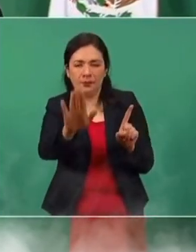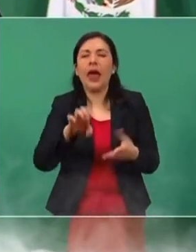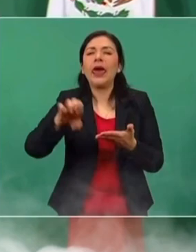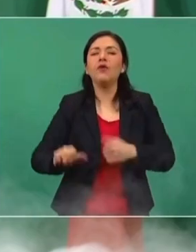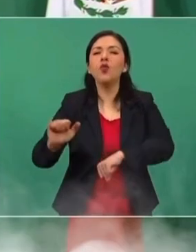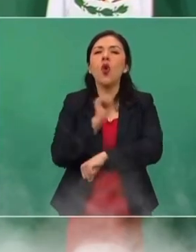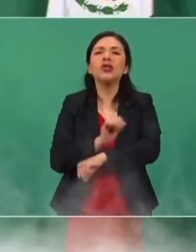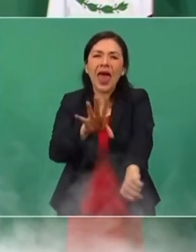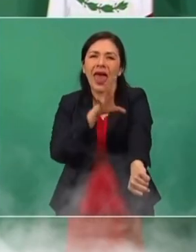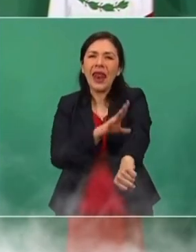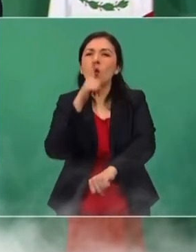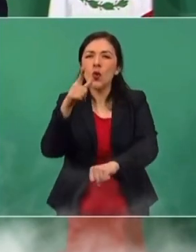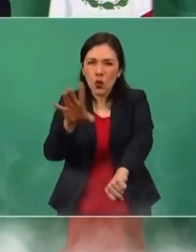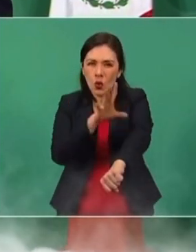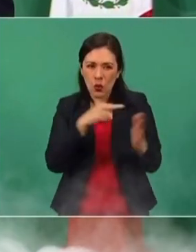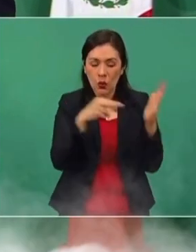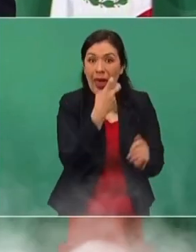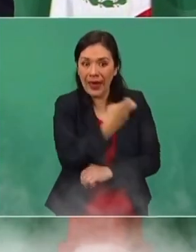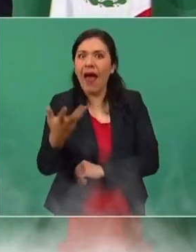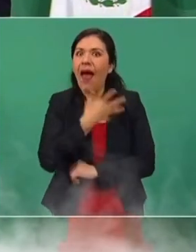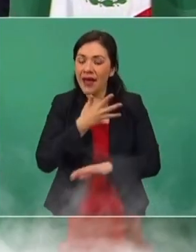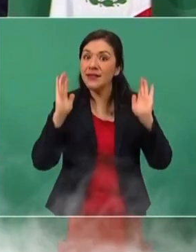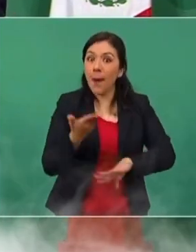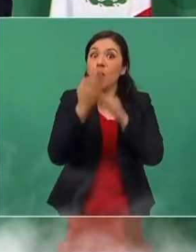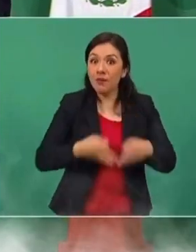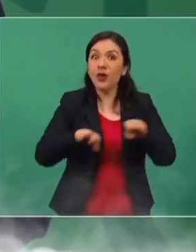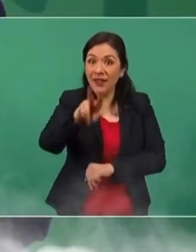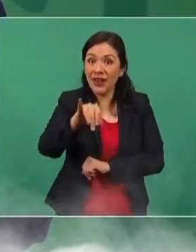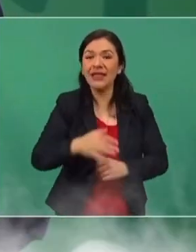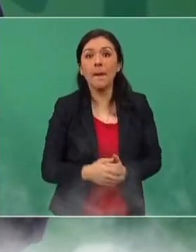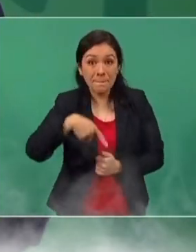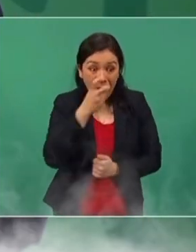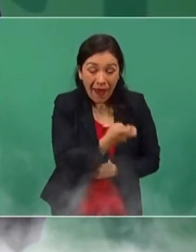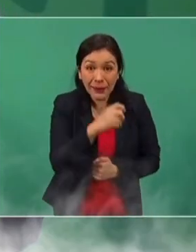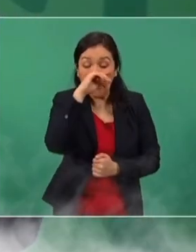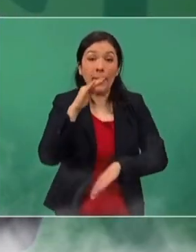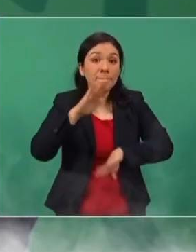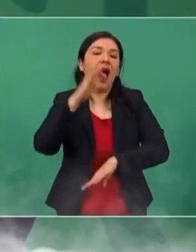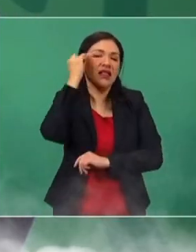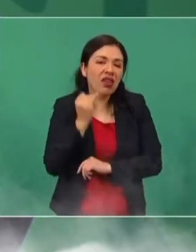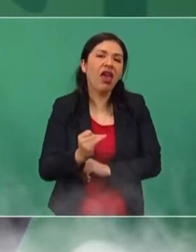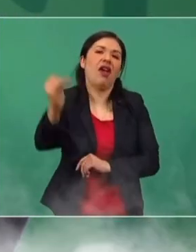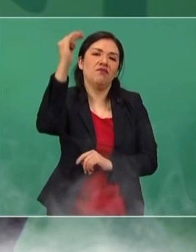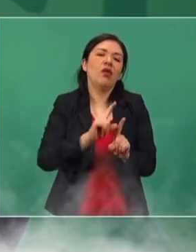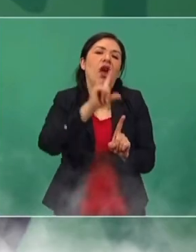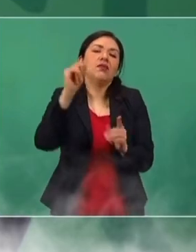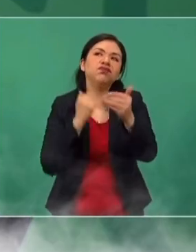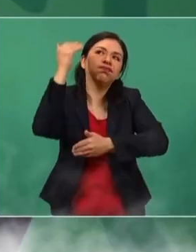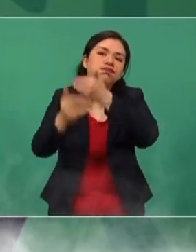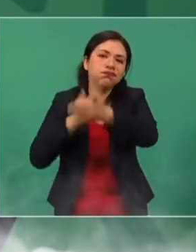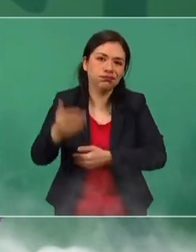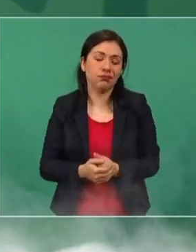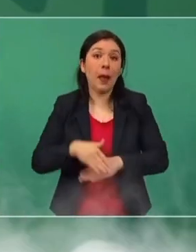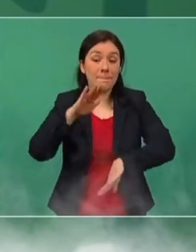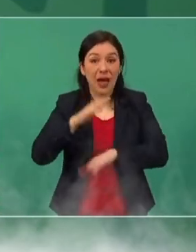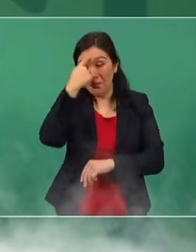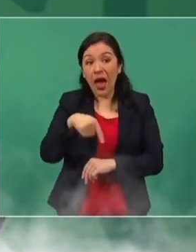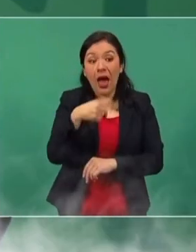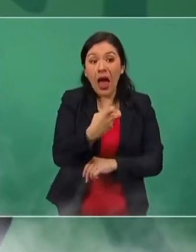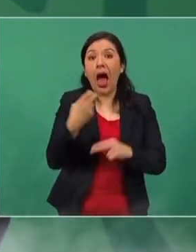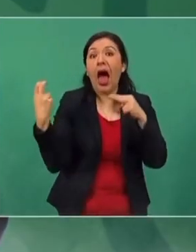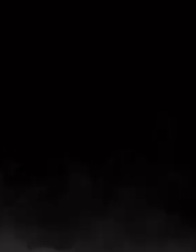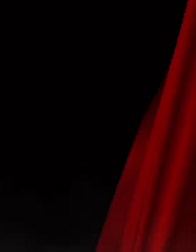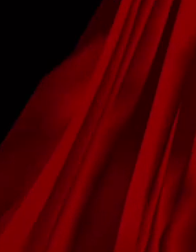carros eléctricos, pues sí, es muy importante, ya los hay, pero va a llevar más tiempo. La automatización,